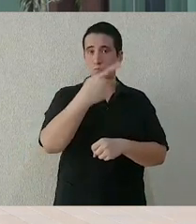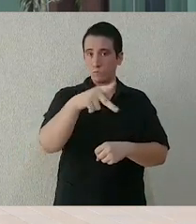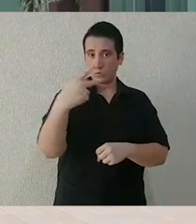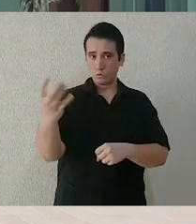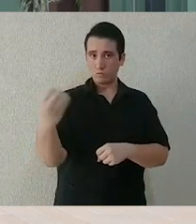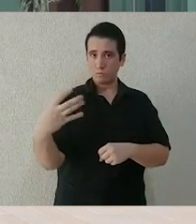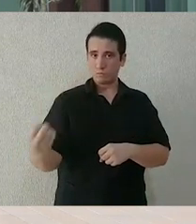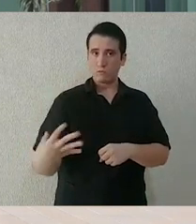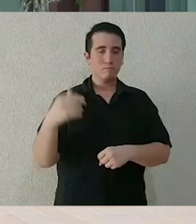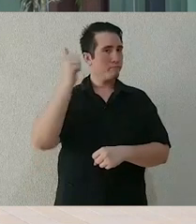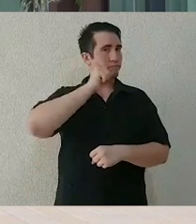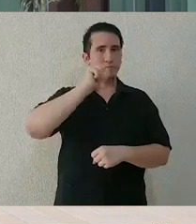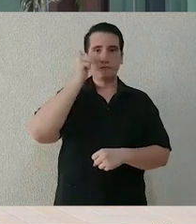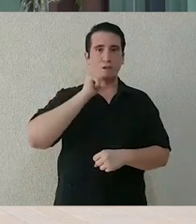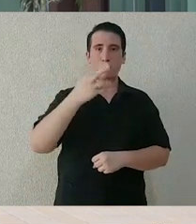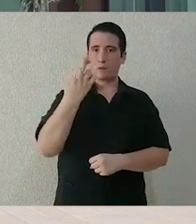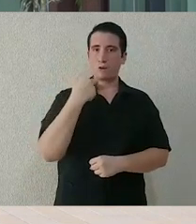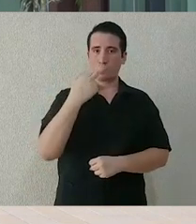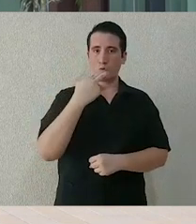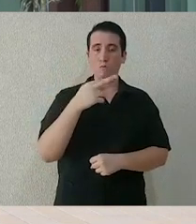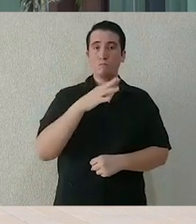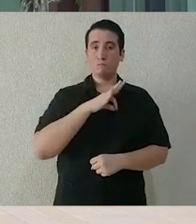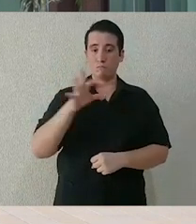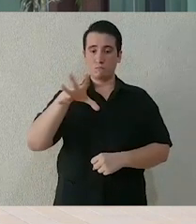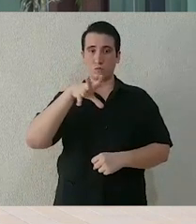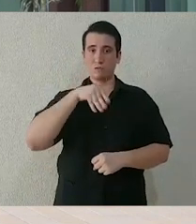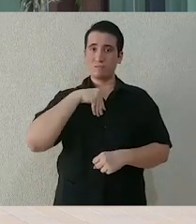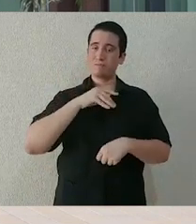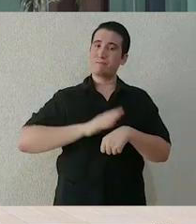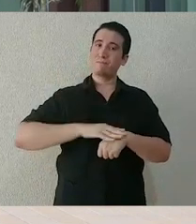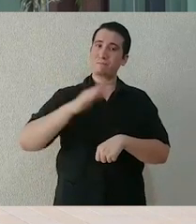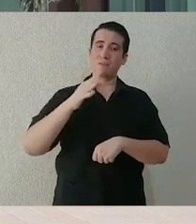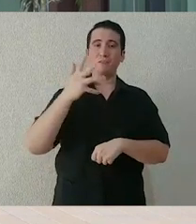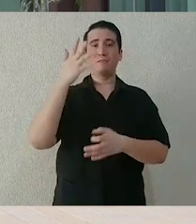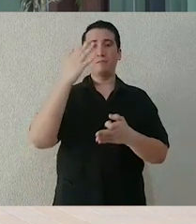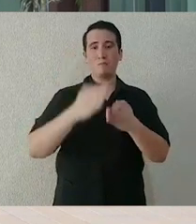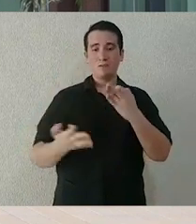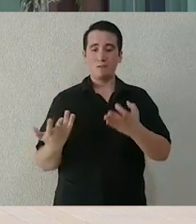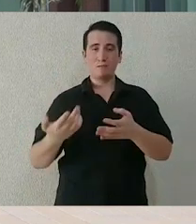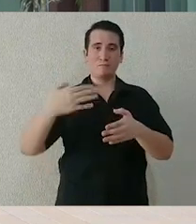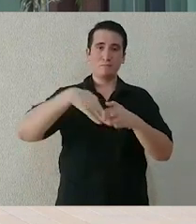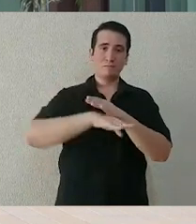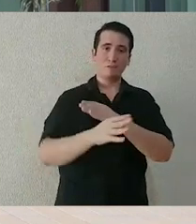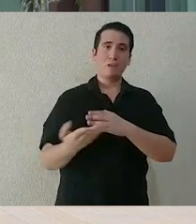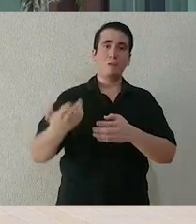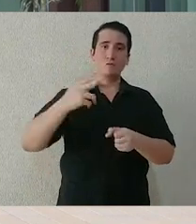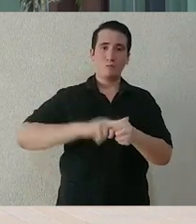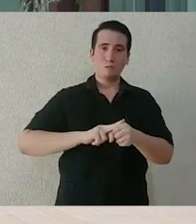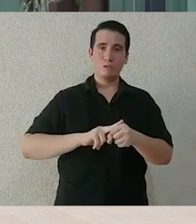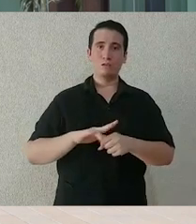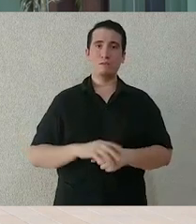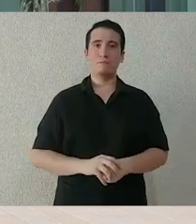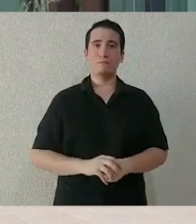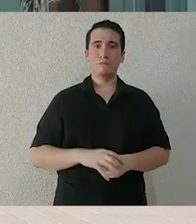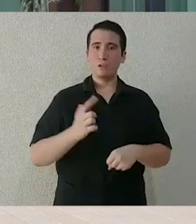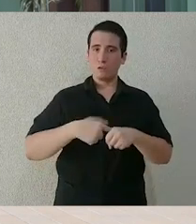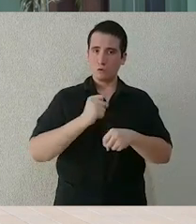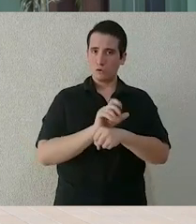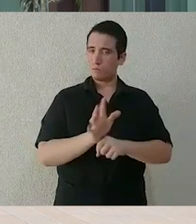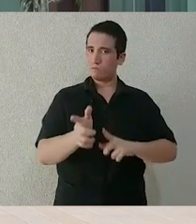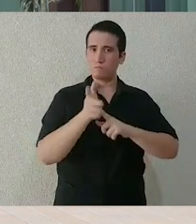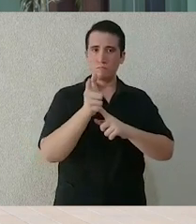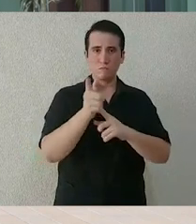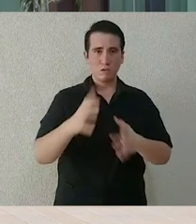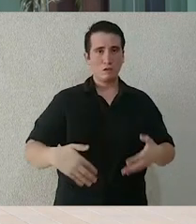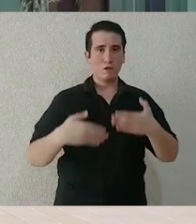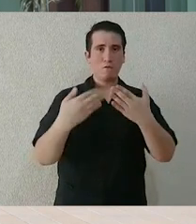sigue allá afuera y nos ha demostrado que es altamente contagioso y mortal. Por eso, este es un momento muy importante en la